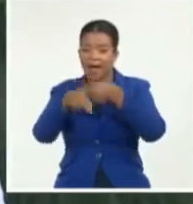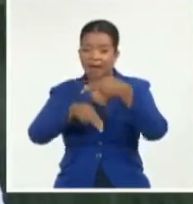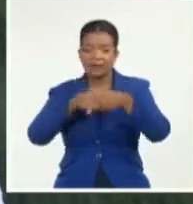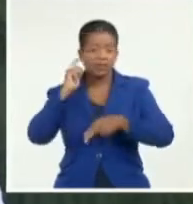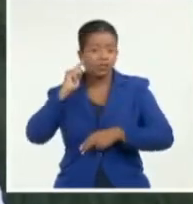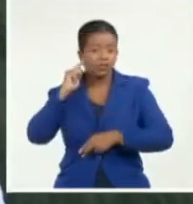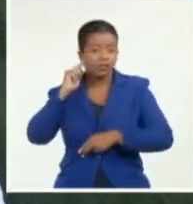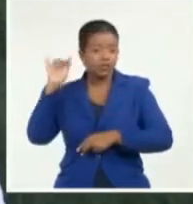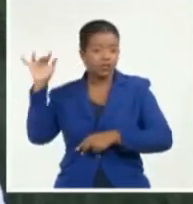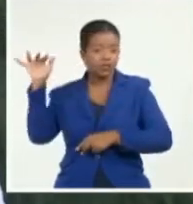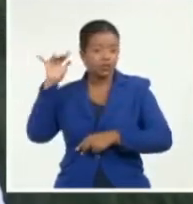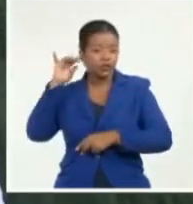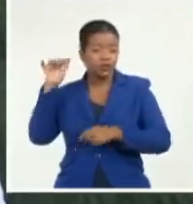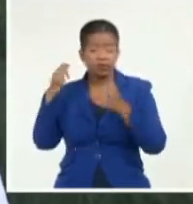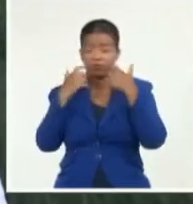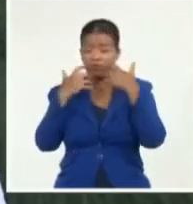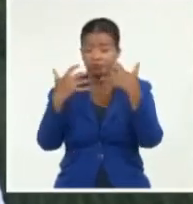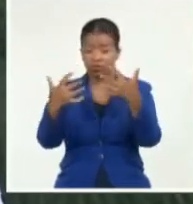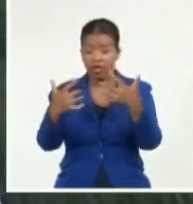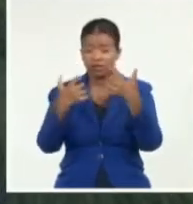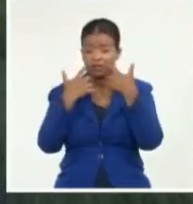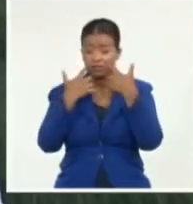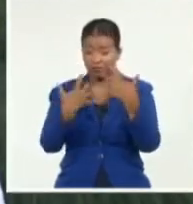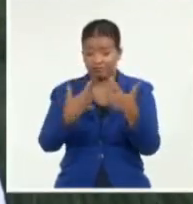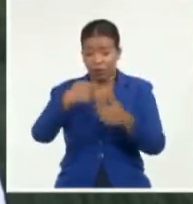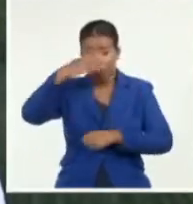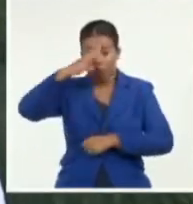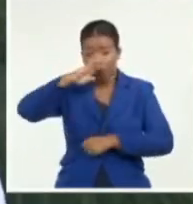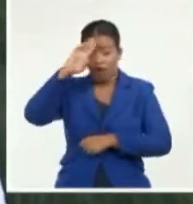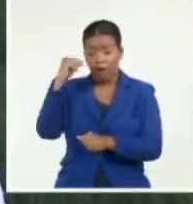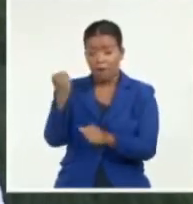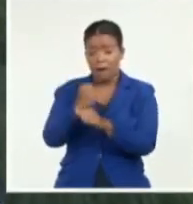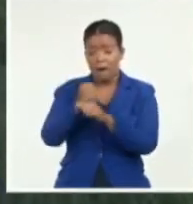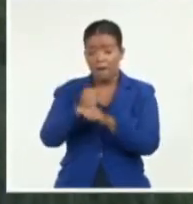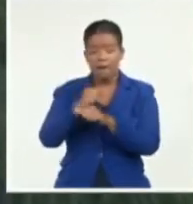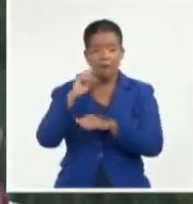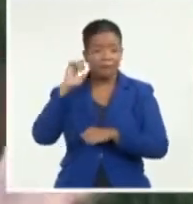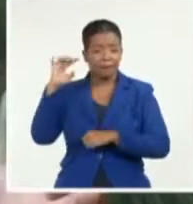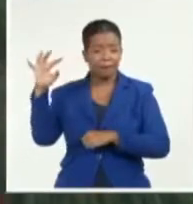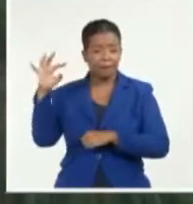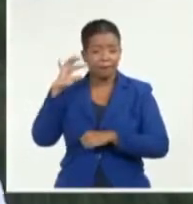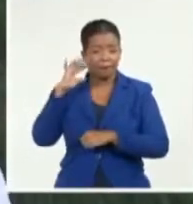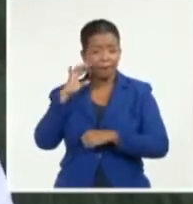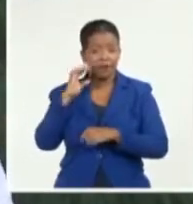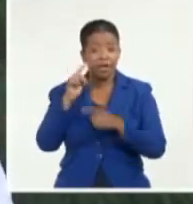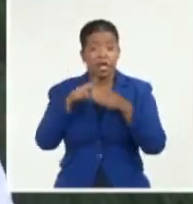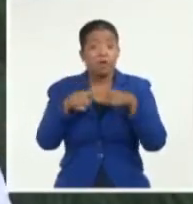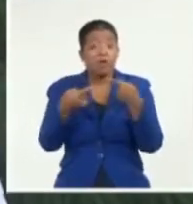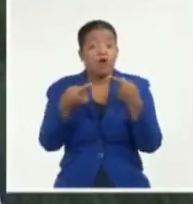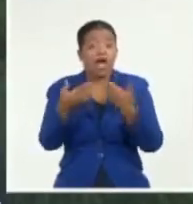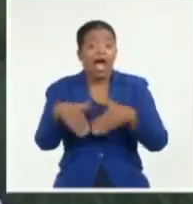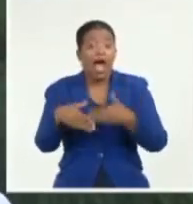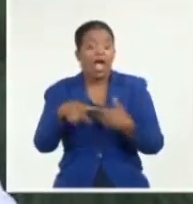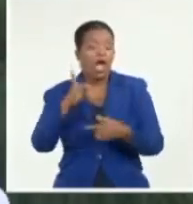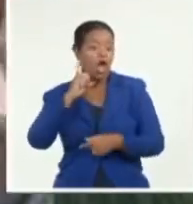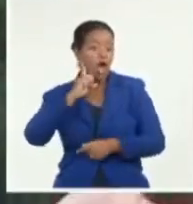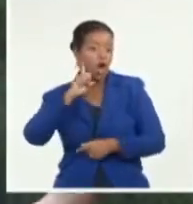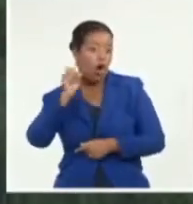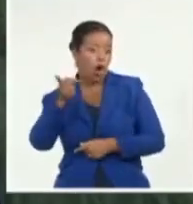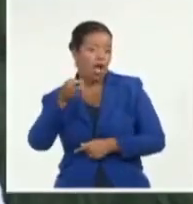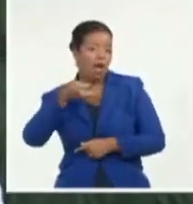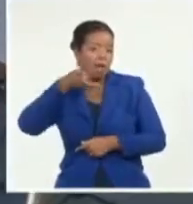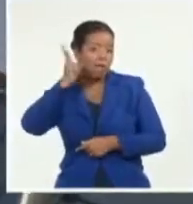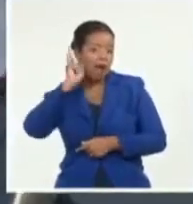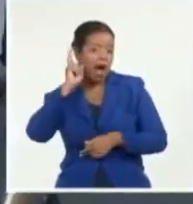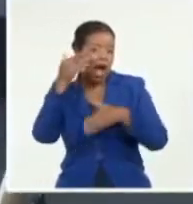importantes ingenieros de Cuba que hizo un trabajo encomiable con el DVD porque grabamos en la calle y se oye prácticamente como si